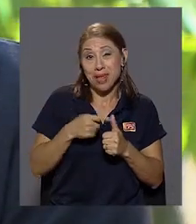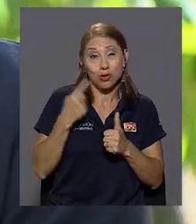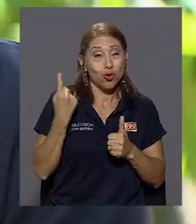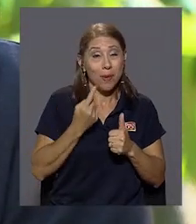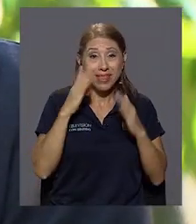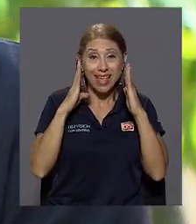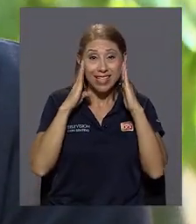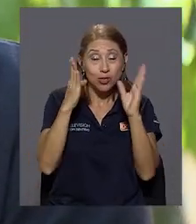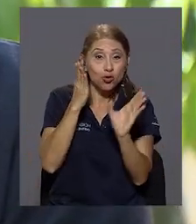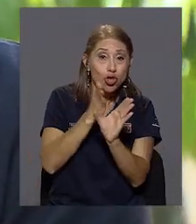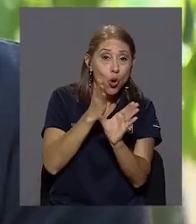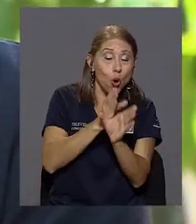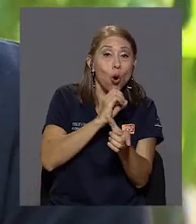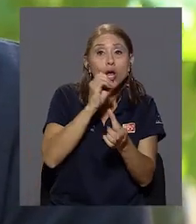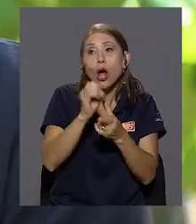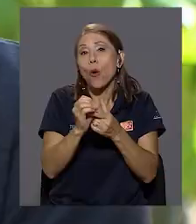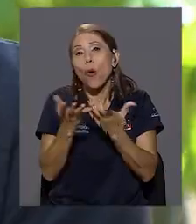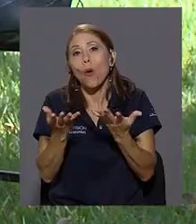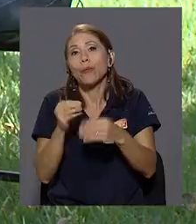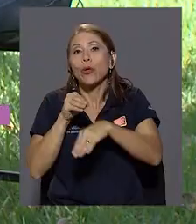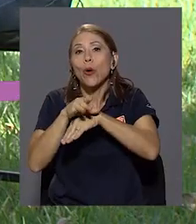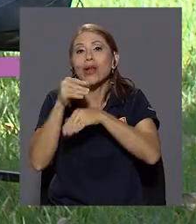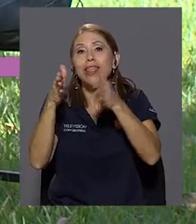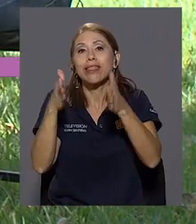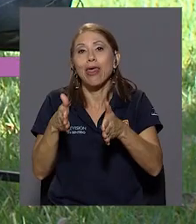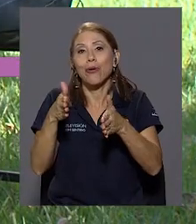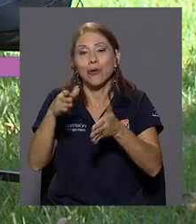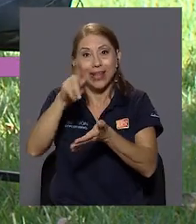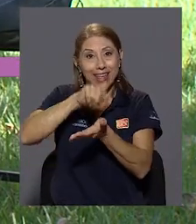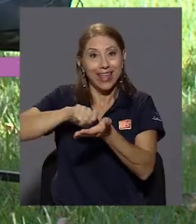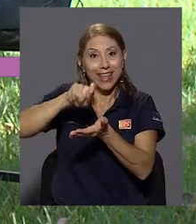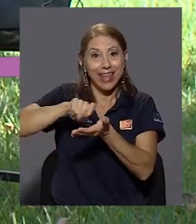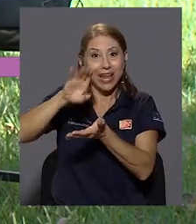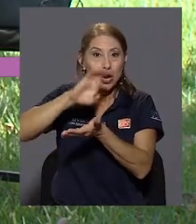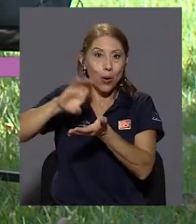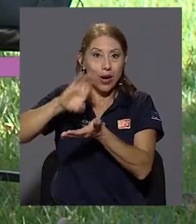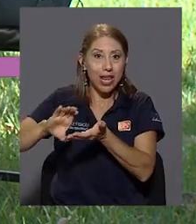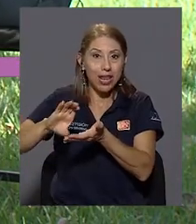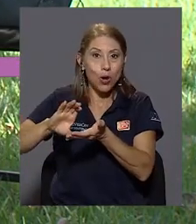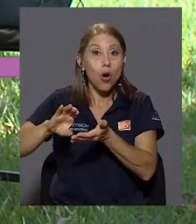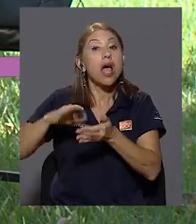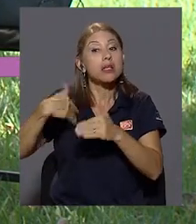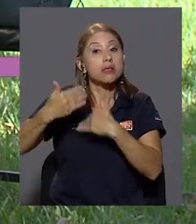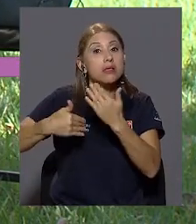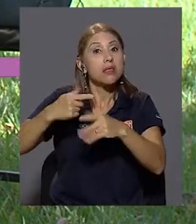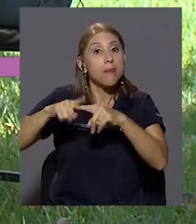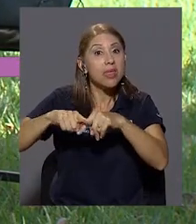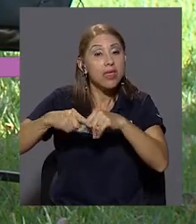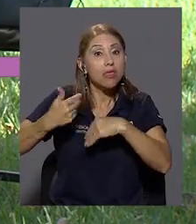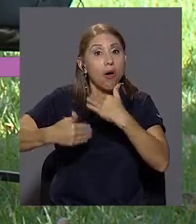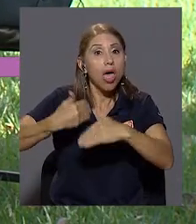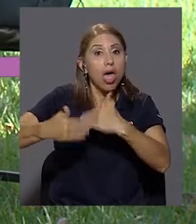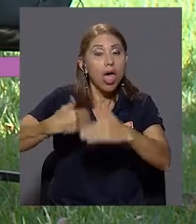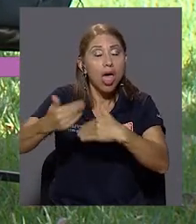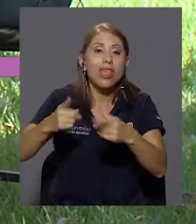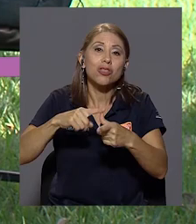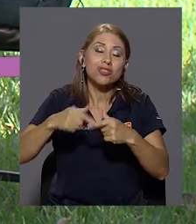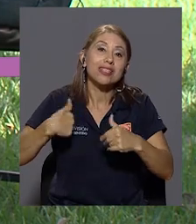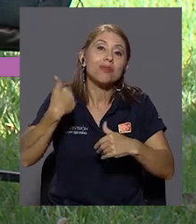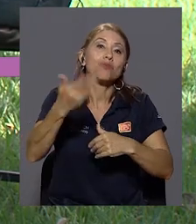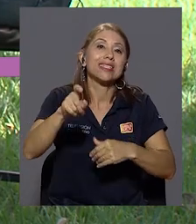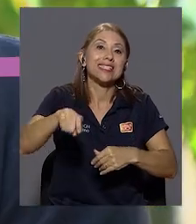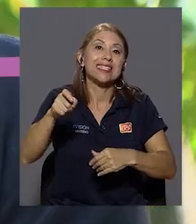psicológica o con algún orientador en el colegio, y después de ahí, dependiendo de la gravedad o del avance, ya necesitarán